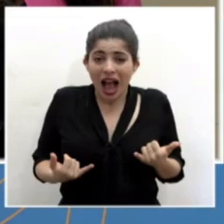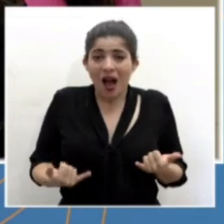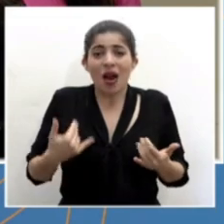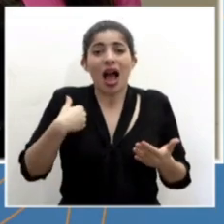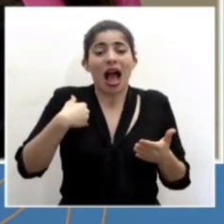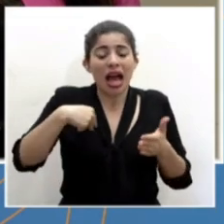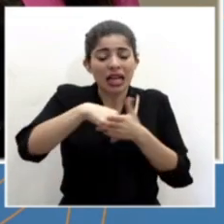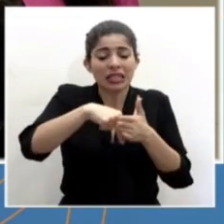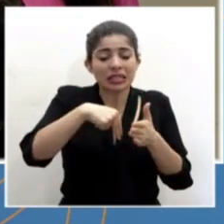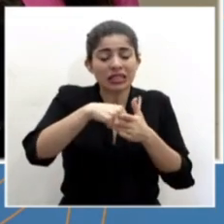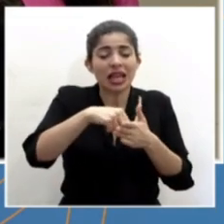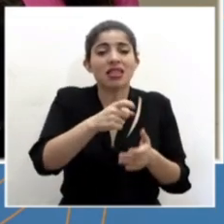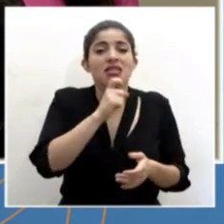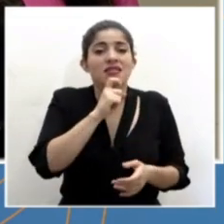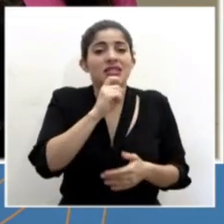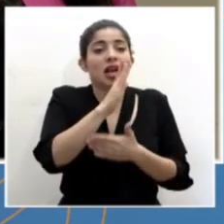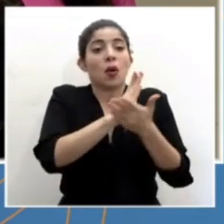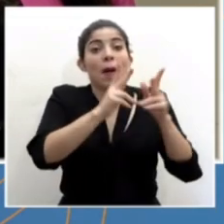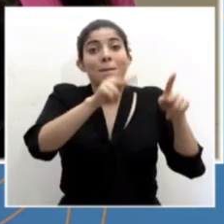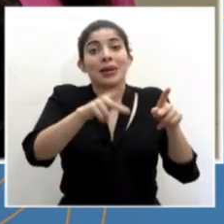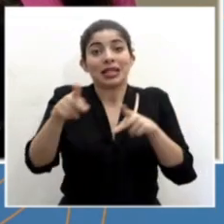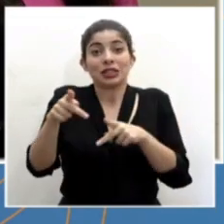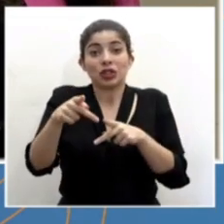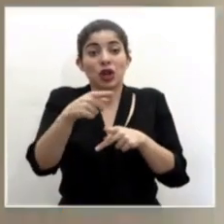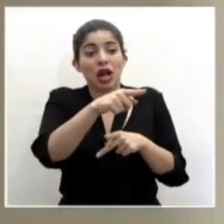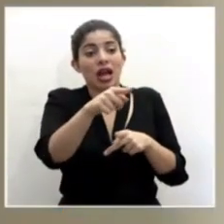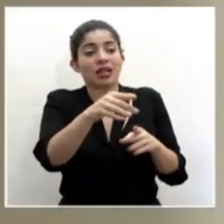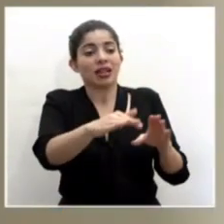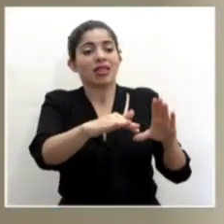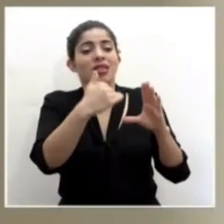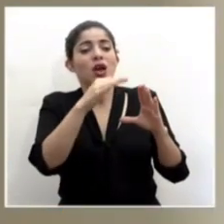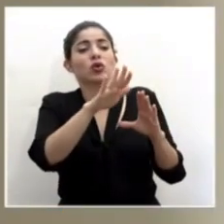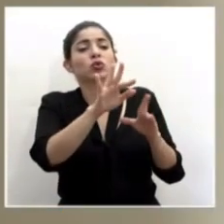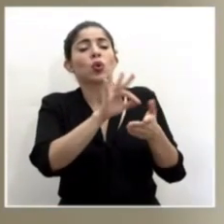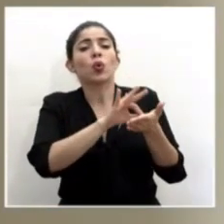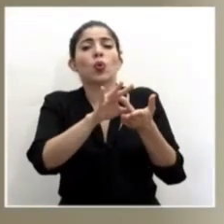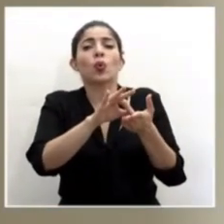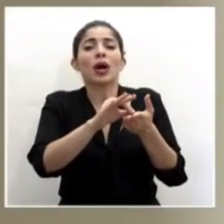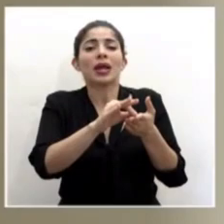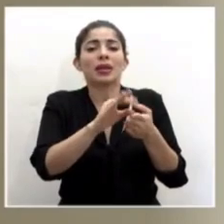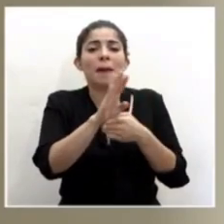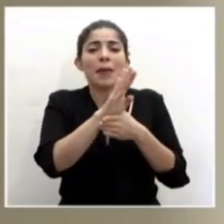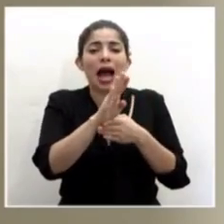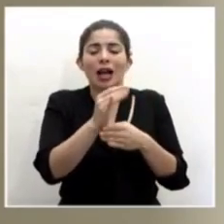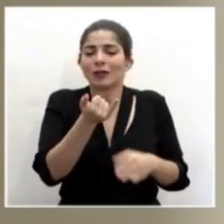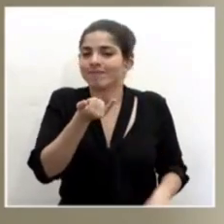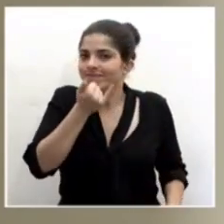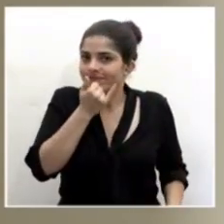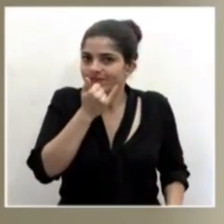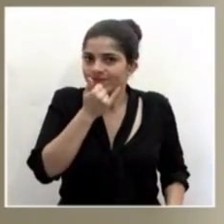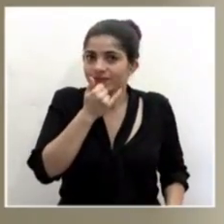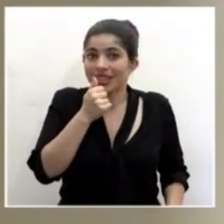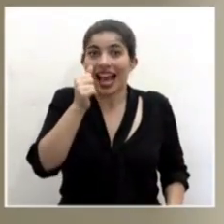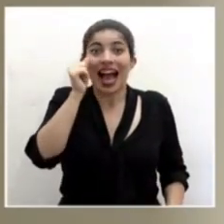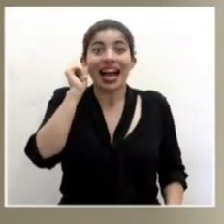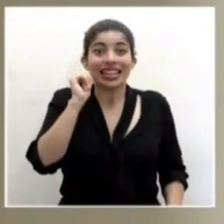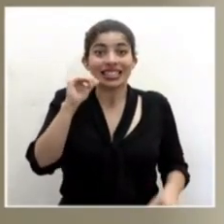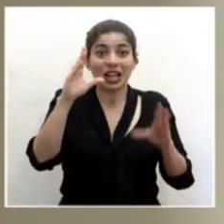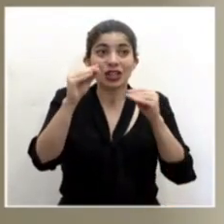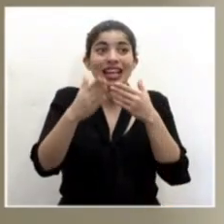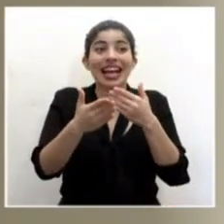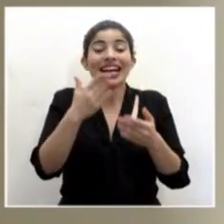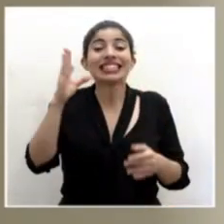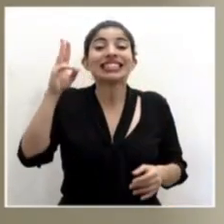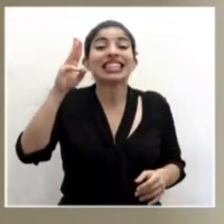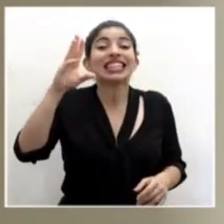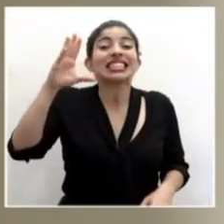dificultades con algunas personas que nos están aportando sus cuentas bancarias con algún error. En la noche de ayer tuvimos cerca